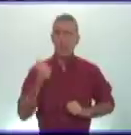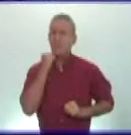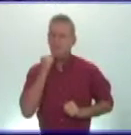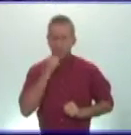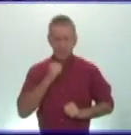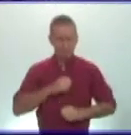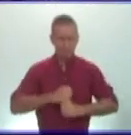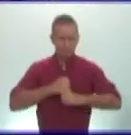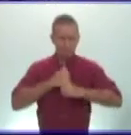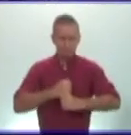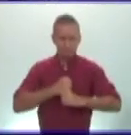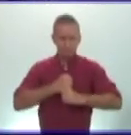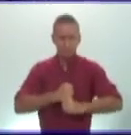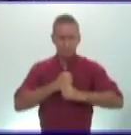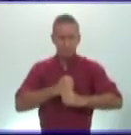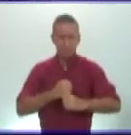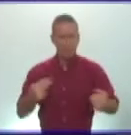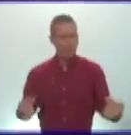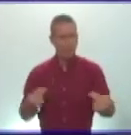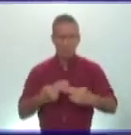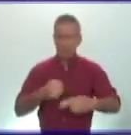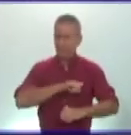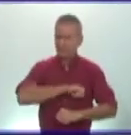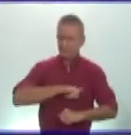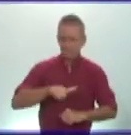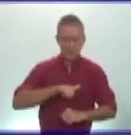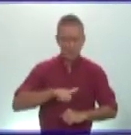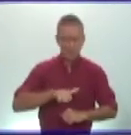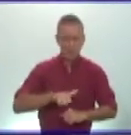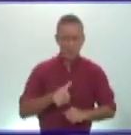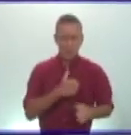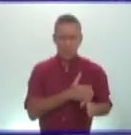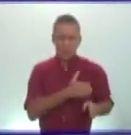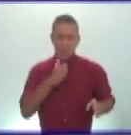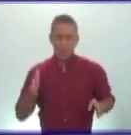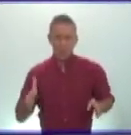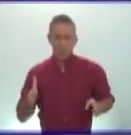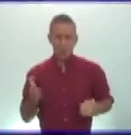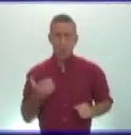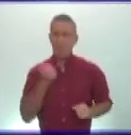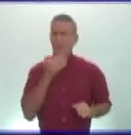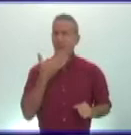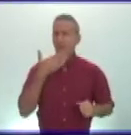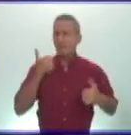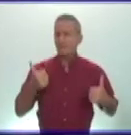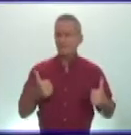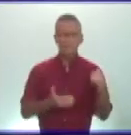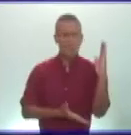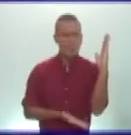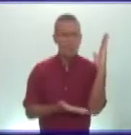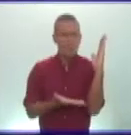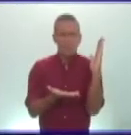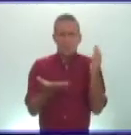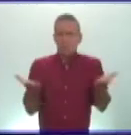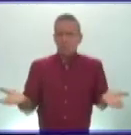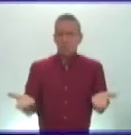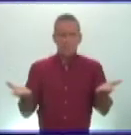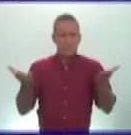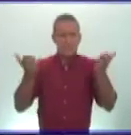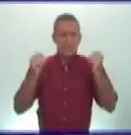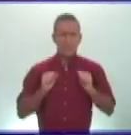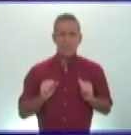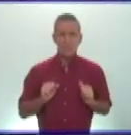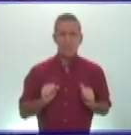cuadrigas celebradas en los circos romanos la época de mayor esplendor del imperio romano tuvo lugar durante el siglo segundo después de cristo